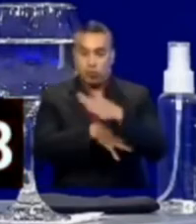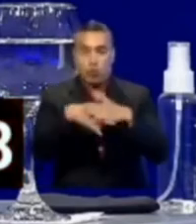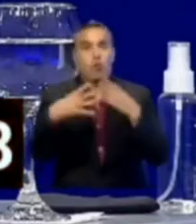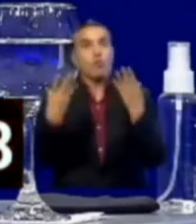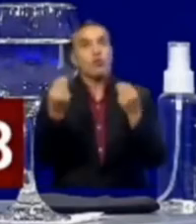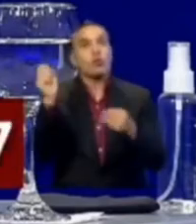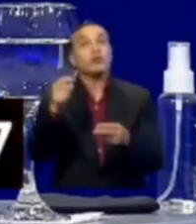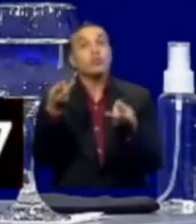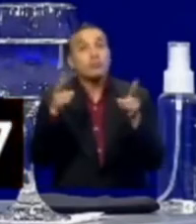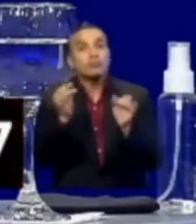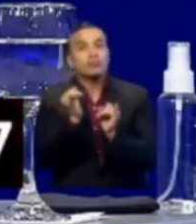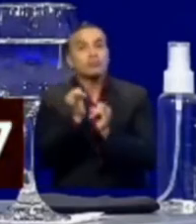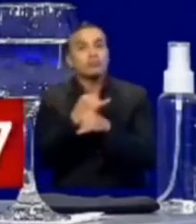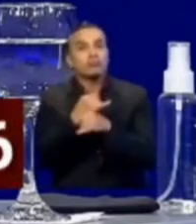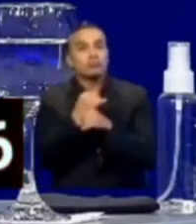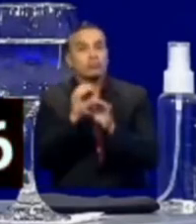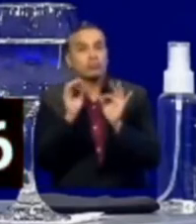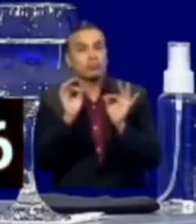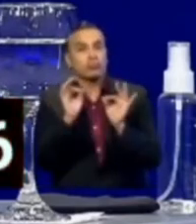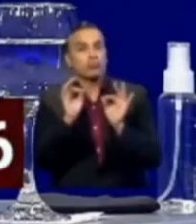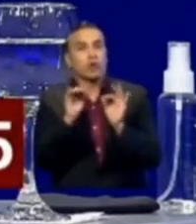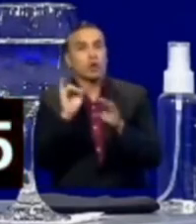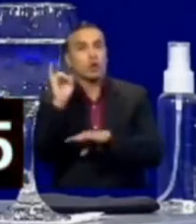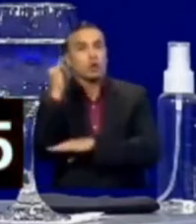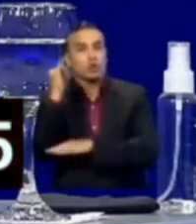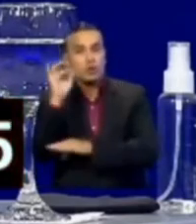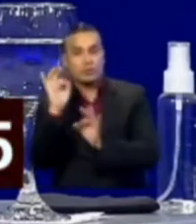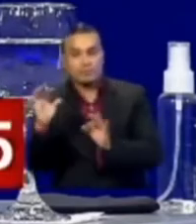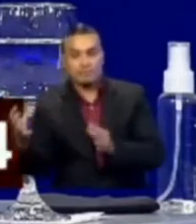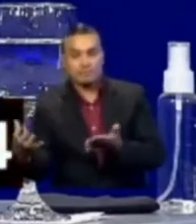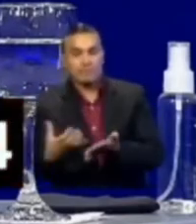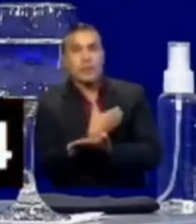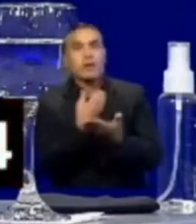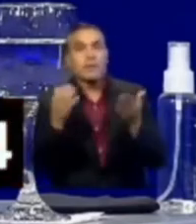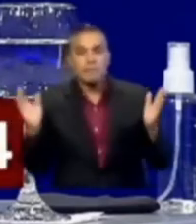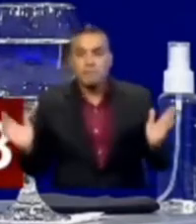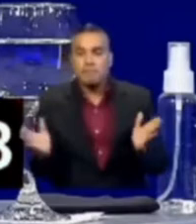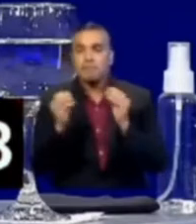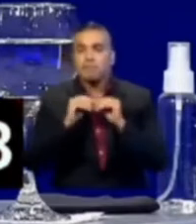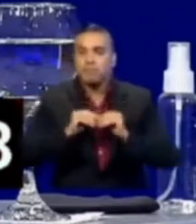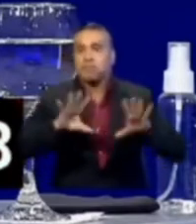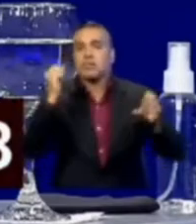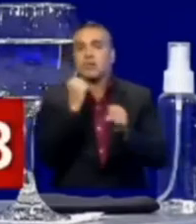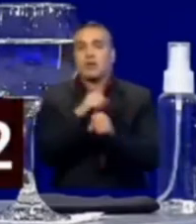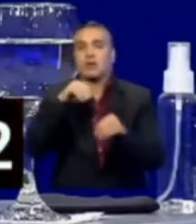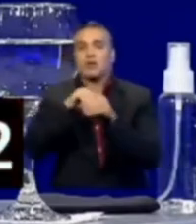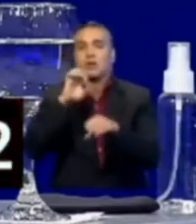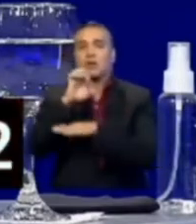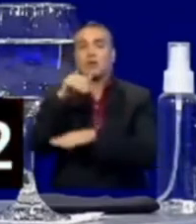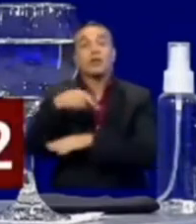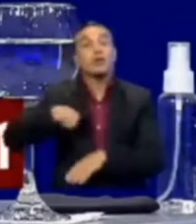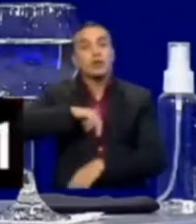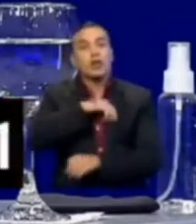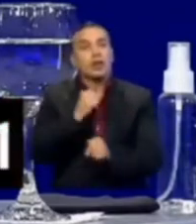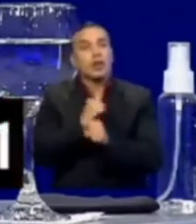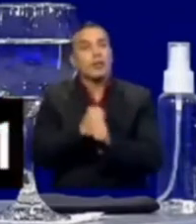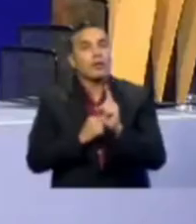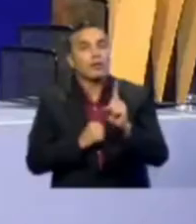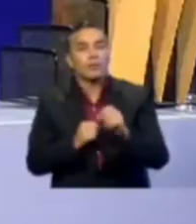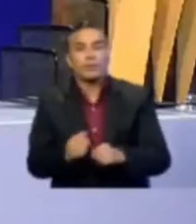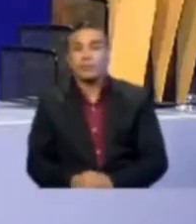industrializarlo en nuestro país para poder seguir generando más trabajo en el Ecuador. Trabajaremos en ese sentido.